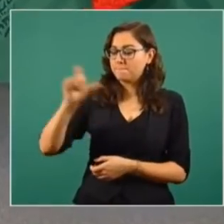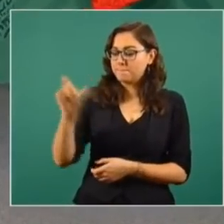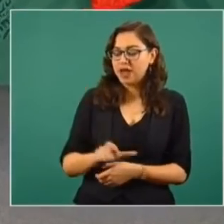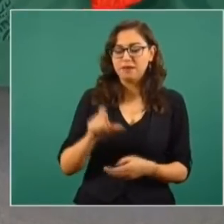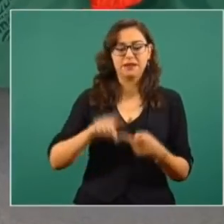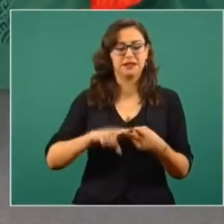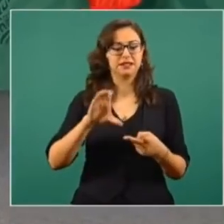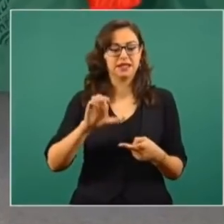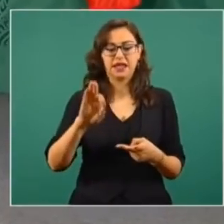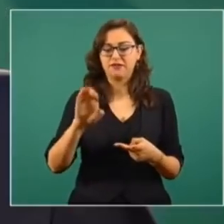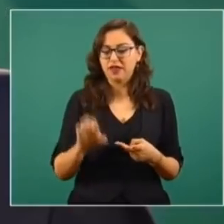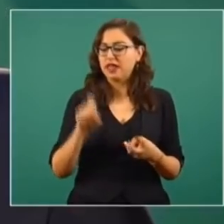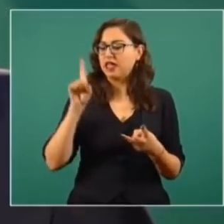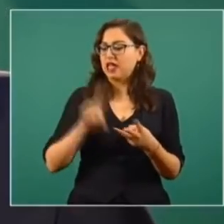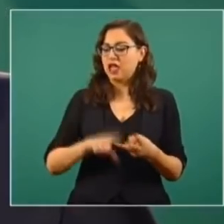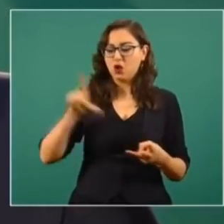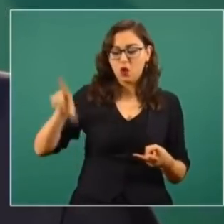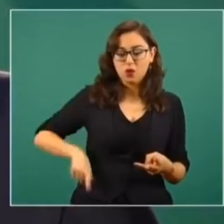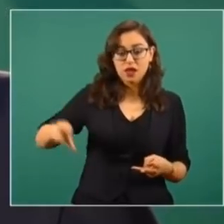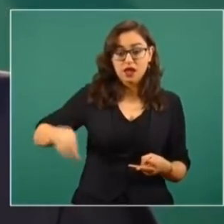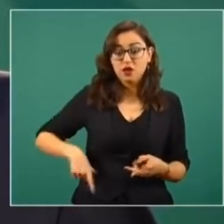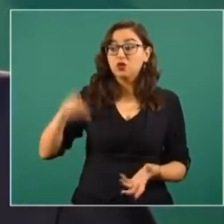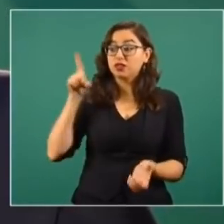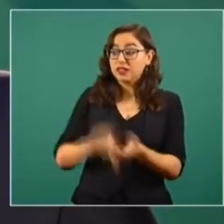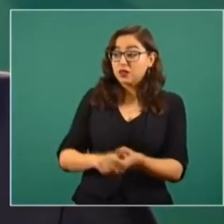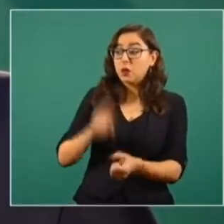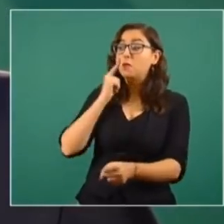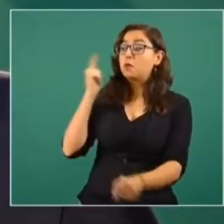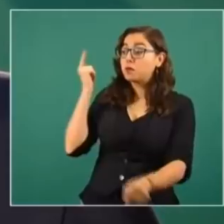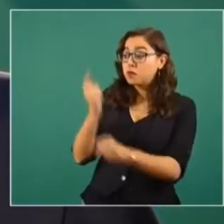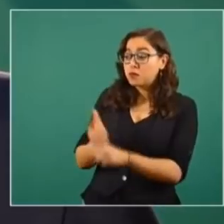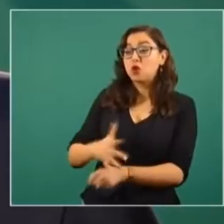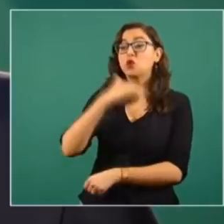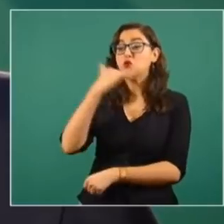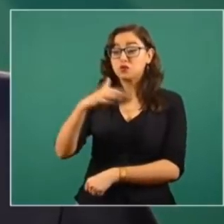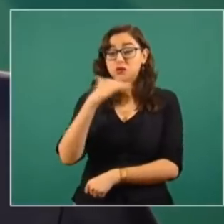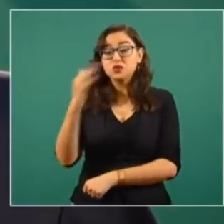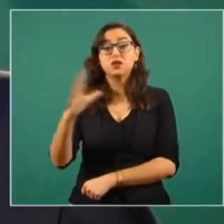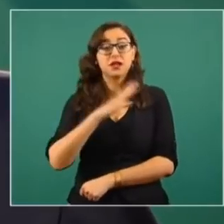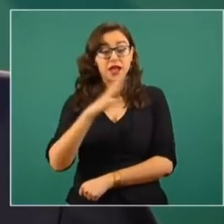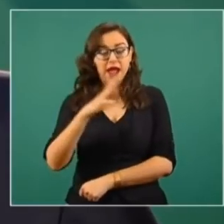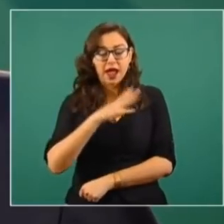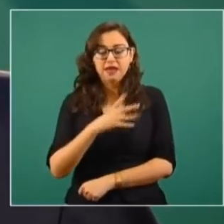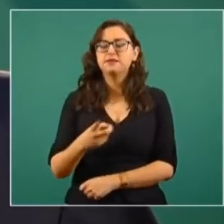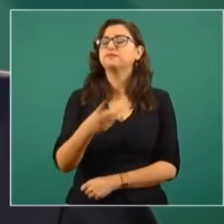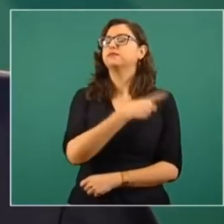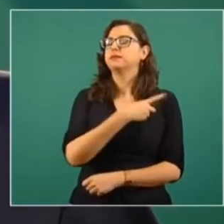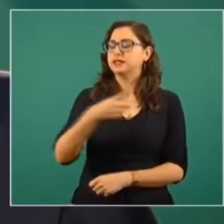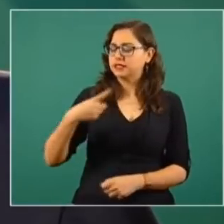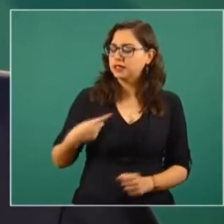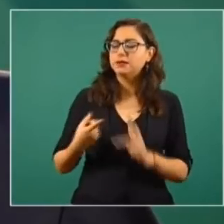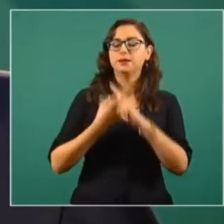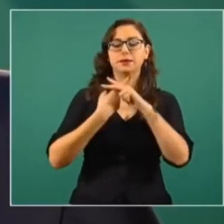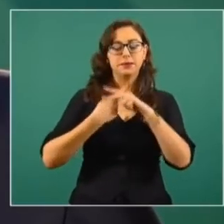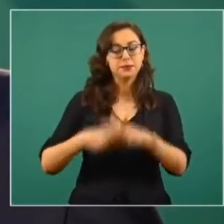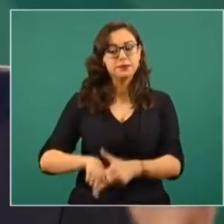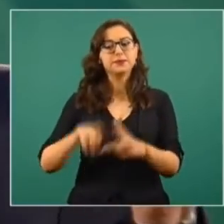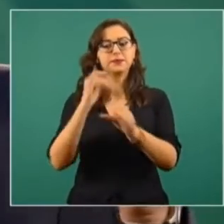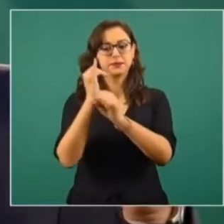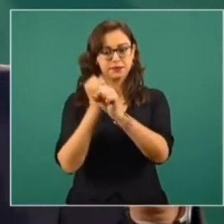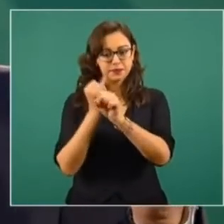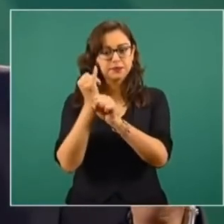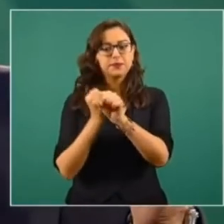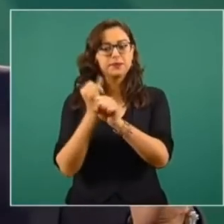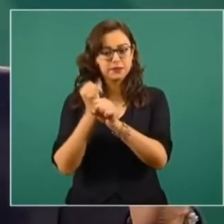el gobierno, tiene que ser investigada y